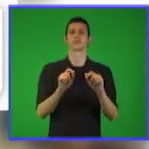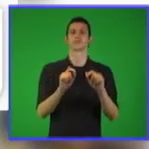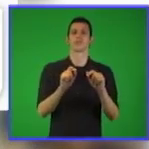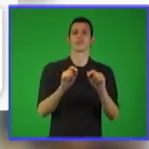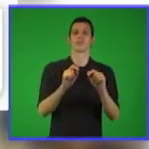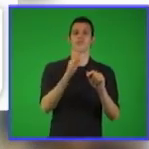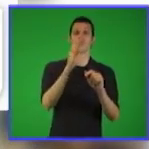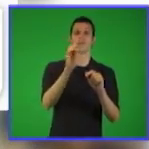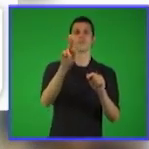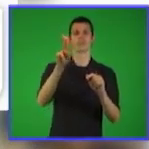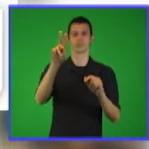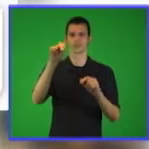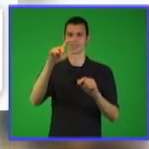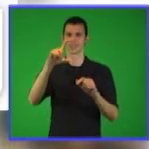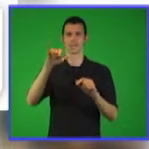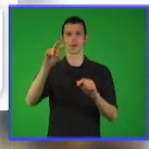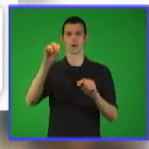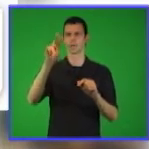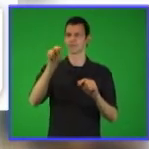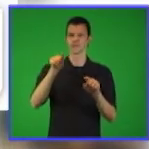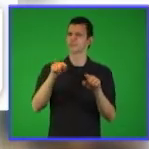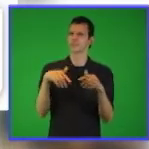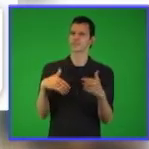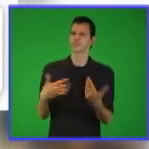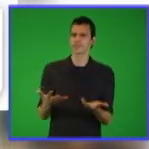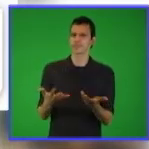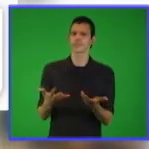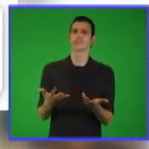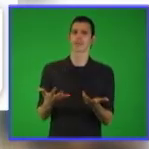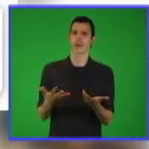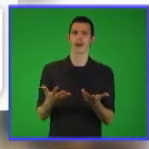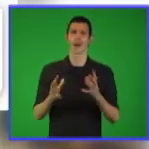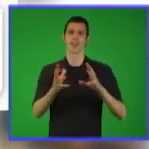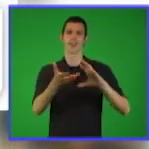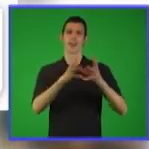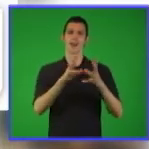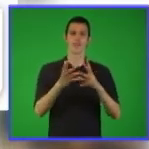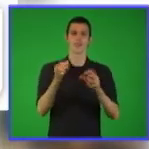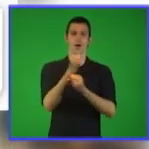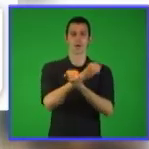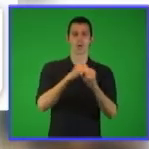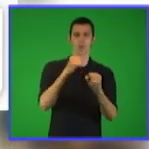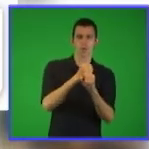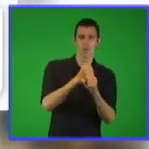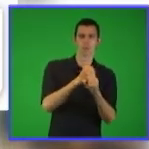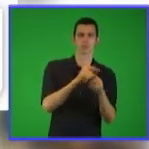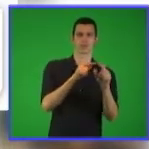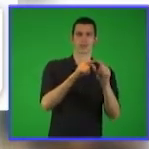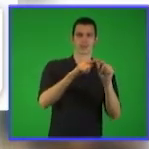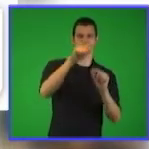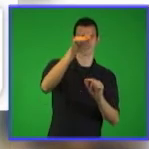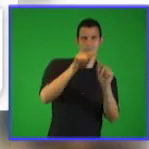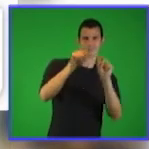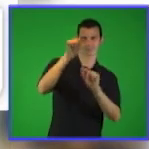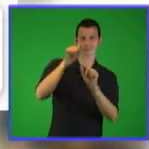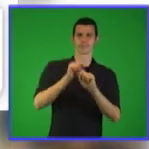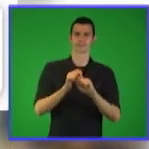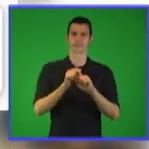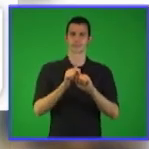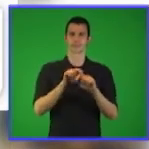concepto de función y sus aplicaciones. Y en el caso de profesores de secundaria básica